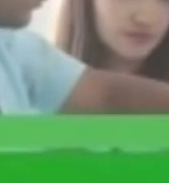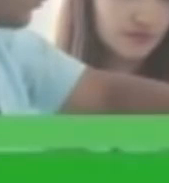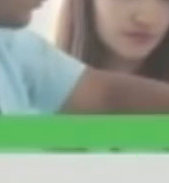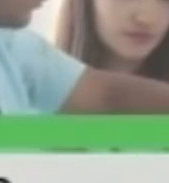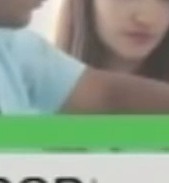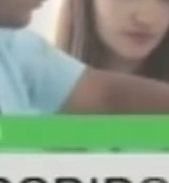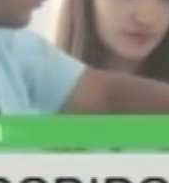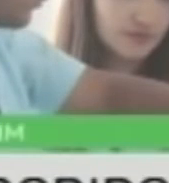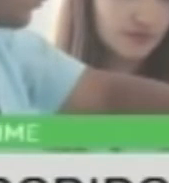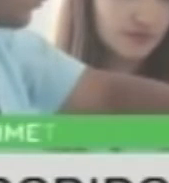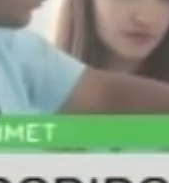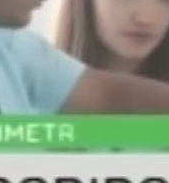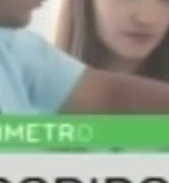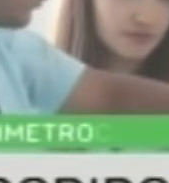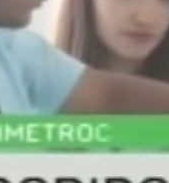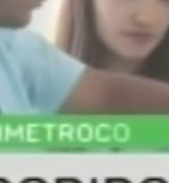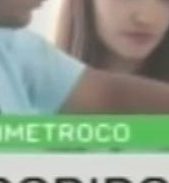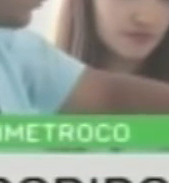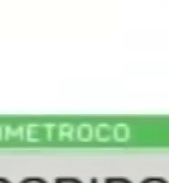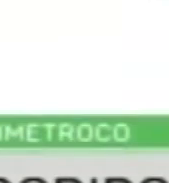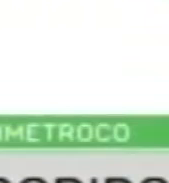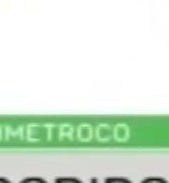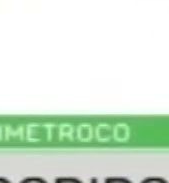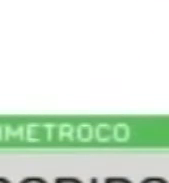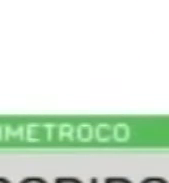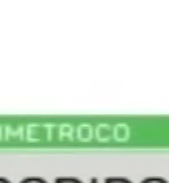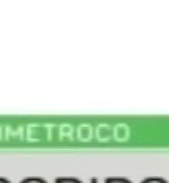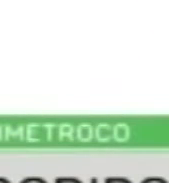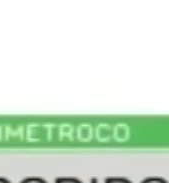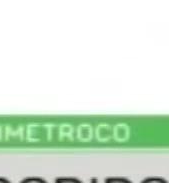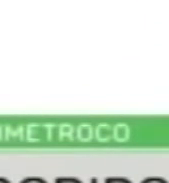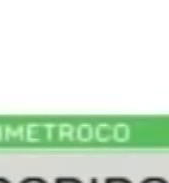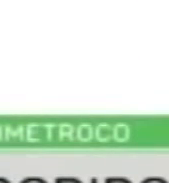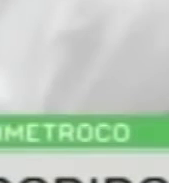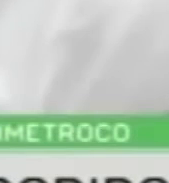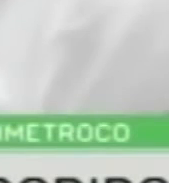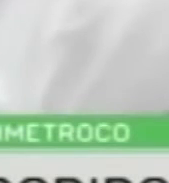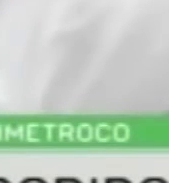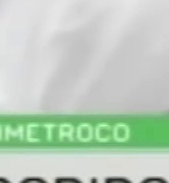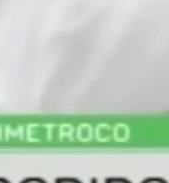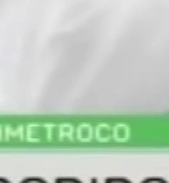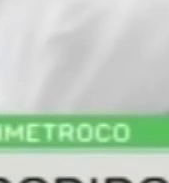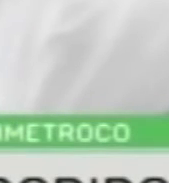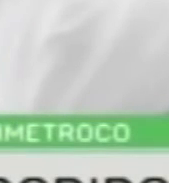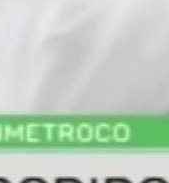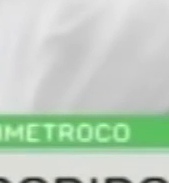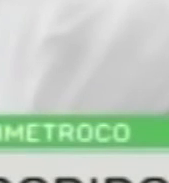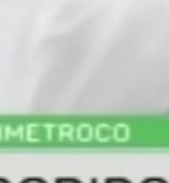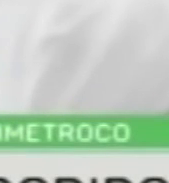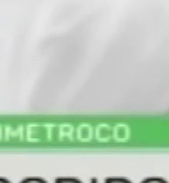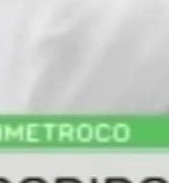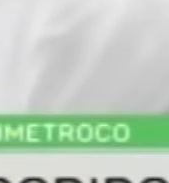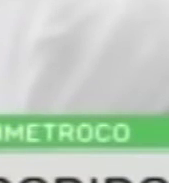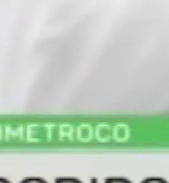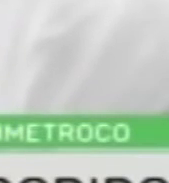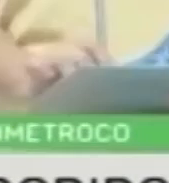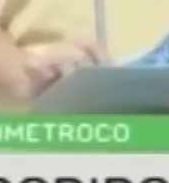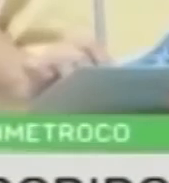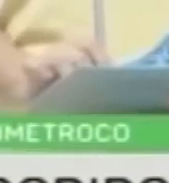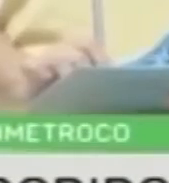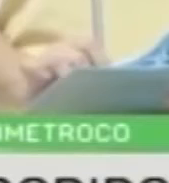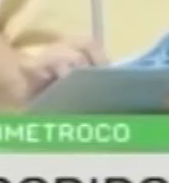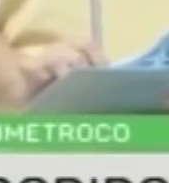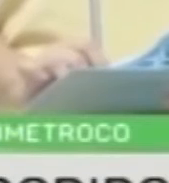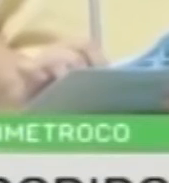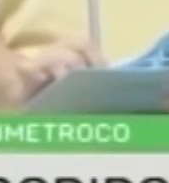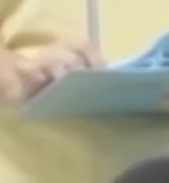Abiertas las inscripciones En la Universidad Metropolitana Inscríbete ya En nuestra página web Unimetro.edu.co Hasta el 26 de